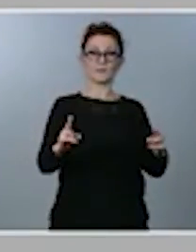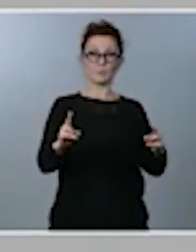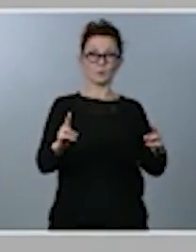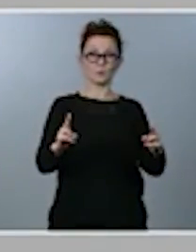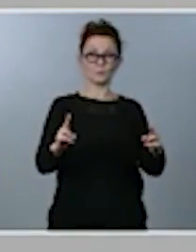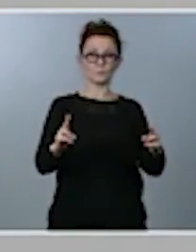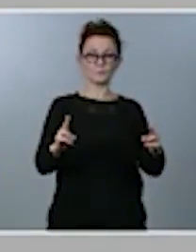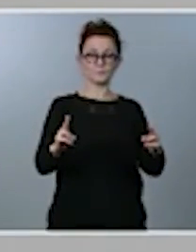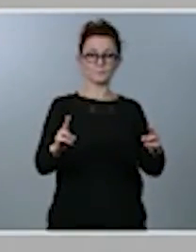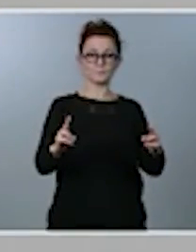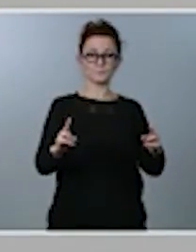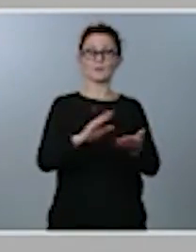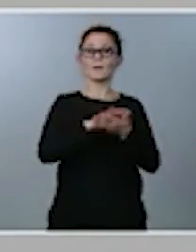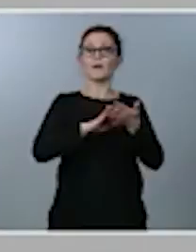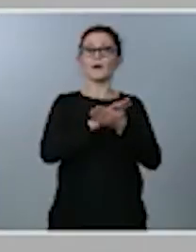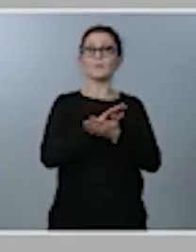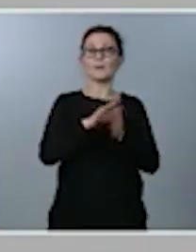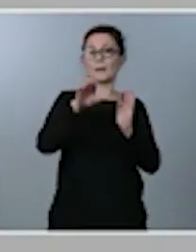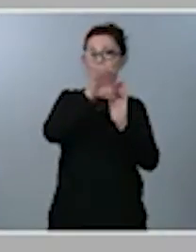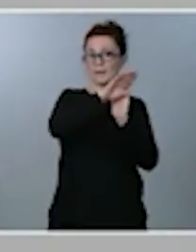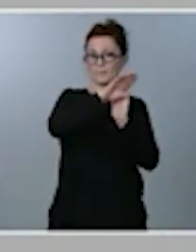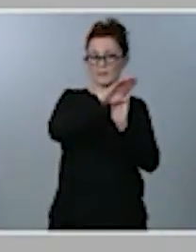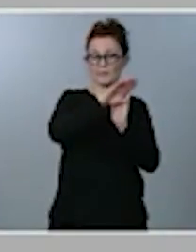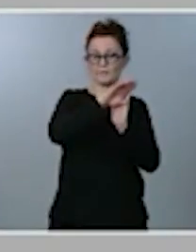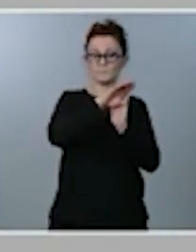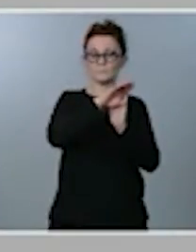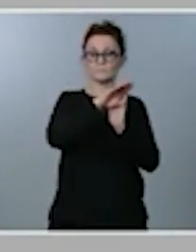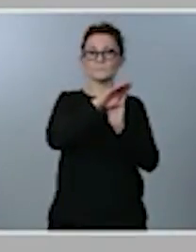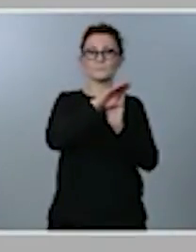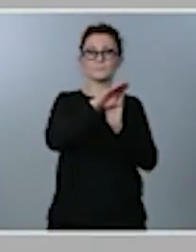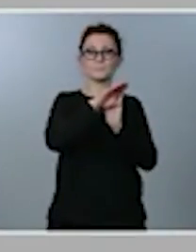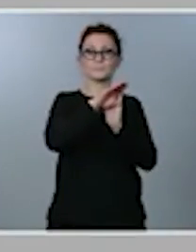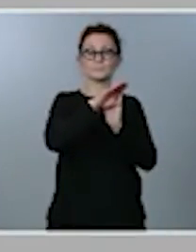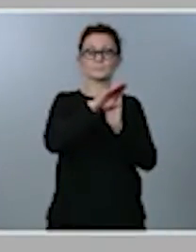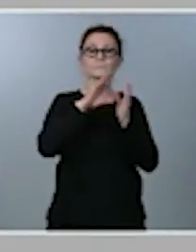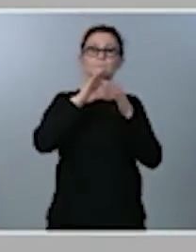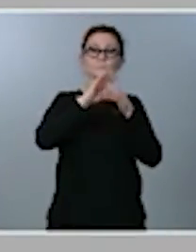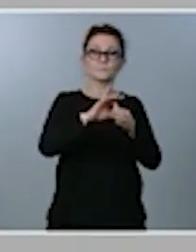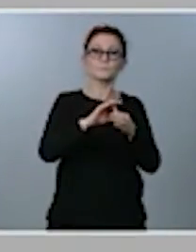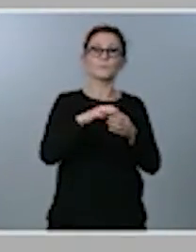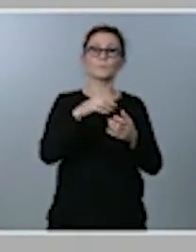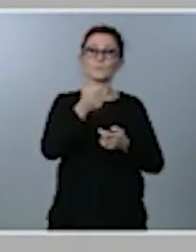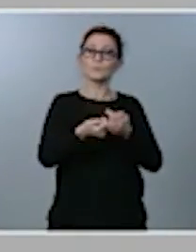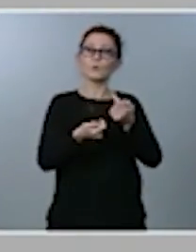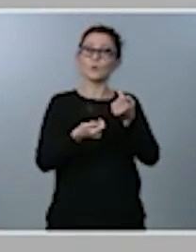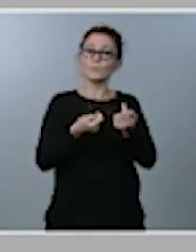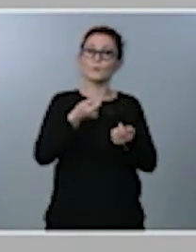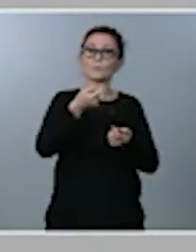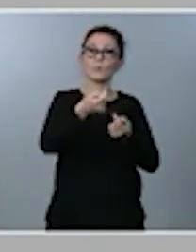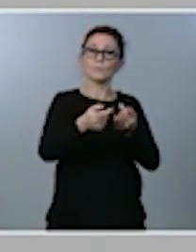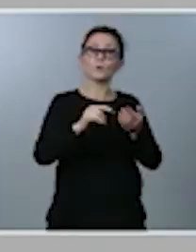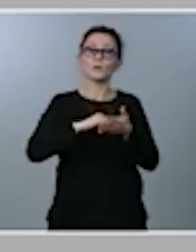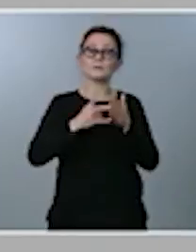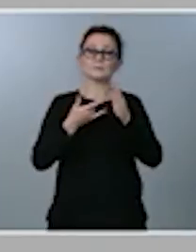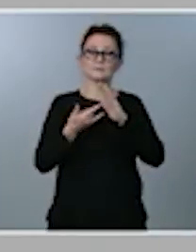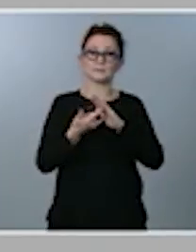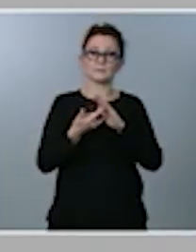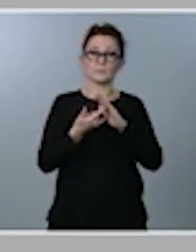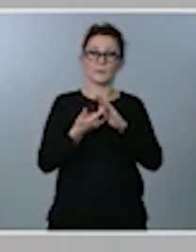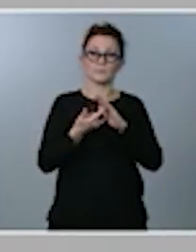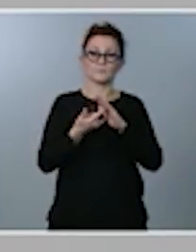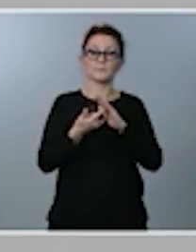y se trata de una cuestión que beneficia esta progresividad del sistema y cuyo efecto se limita al 0